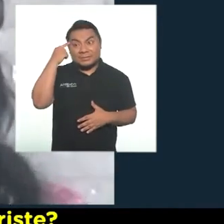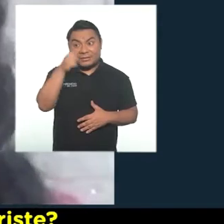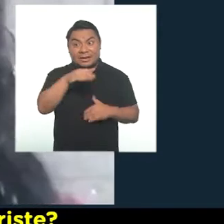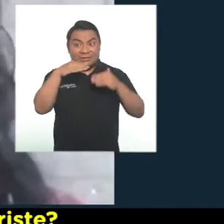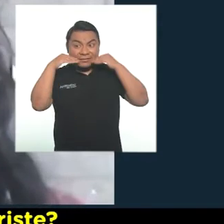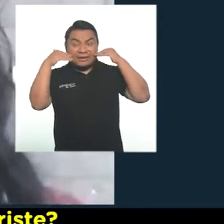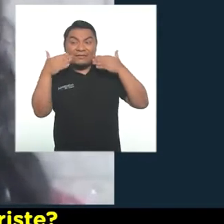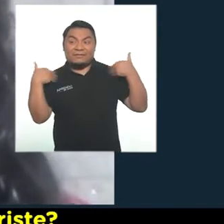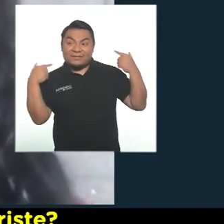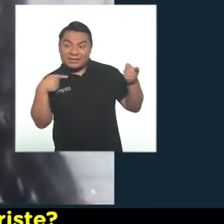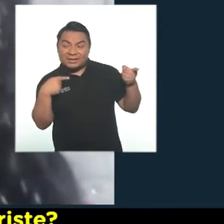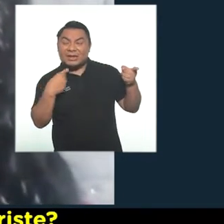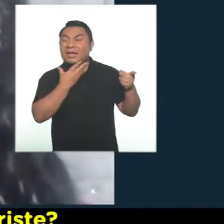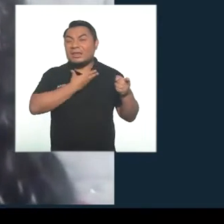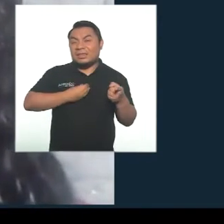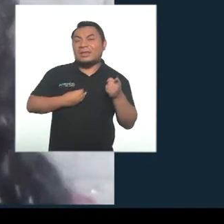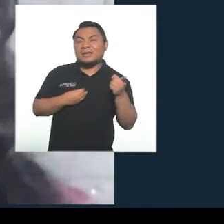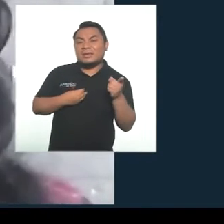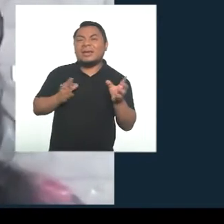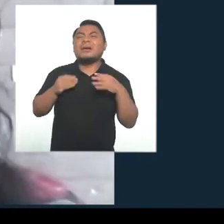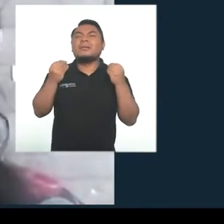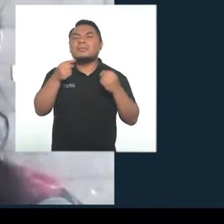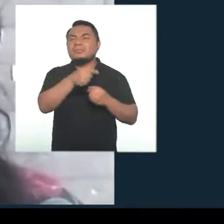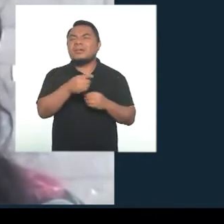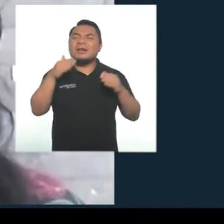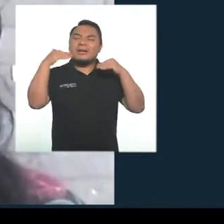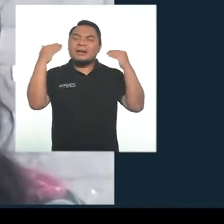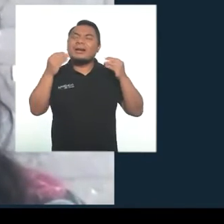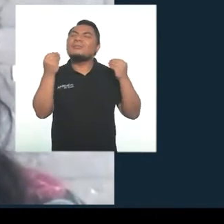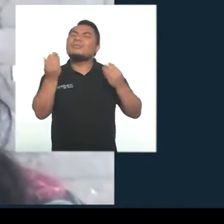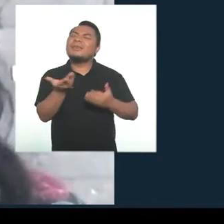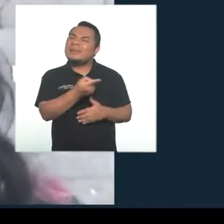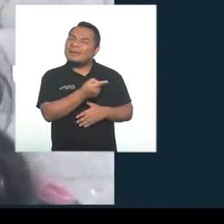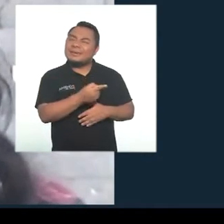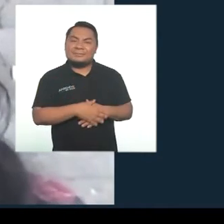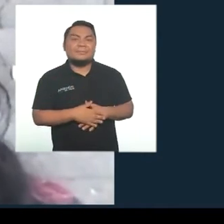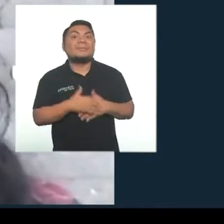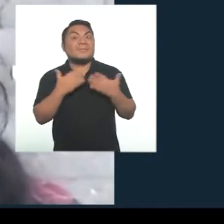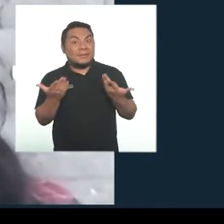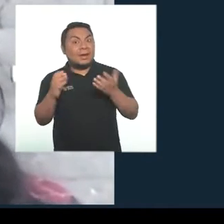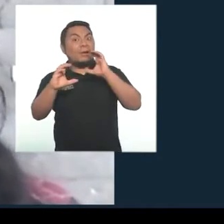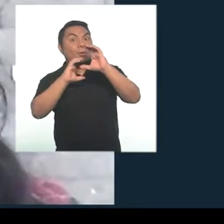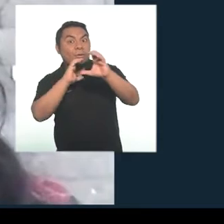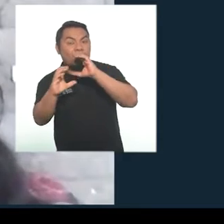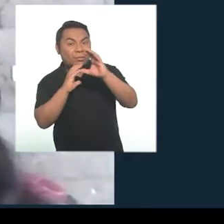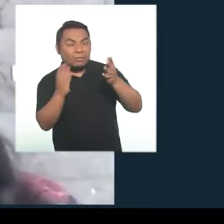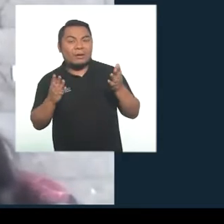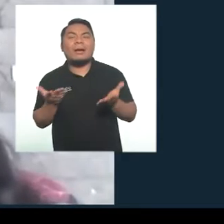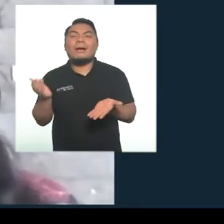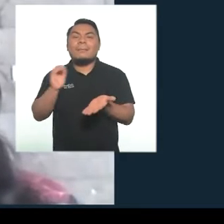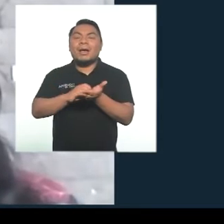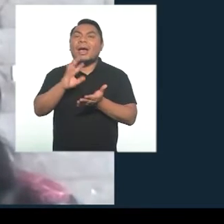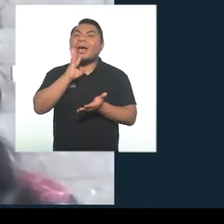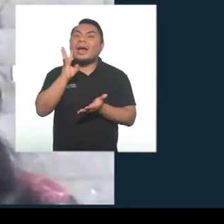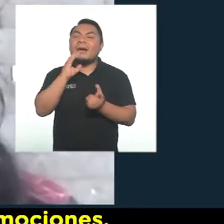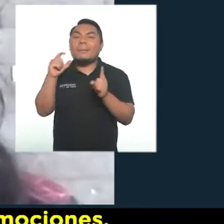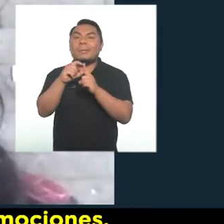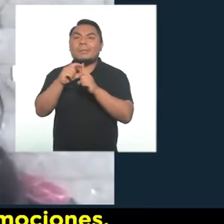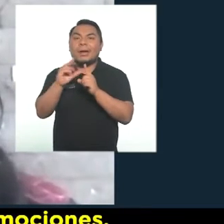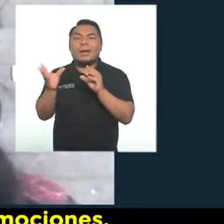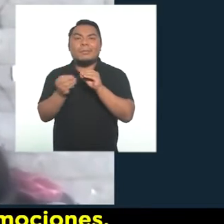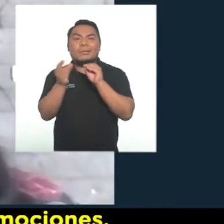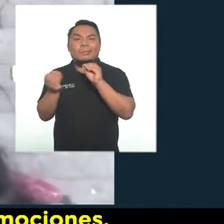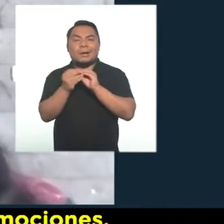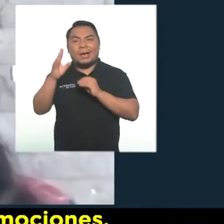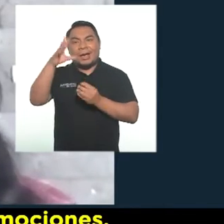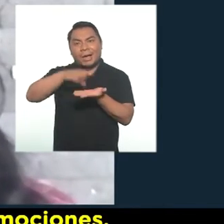¿Piensas que está feliz? ¿Piensas que está triste? ¿Por qué piensas que está feliz? El conversar aumenta su vocabulario y